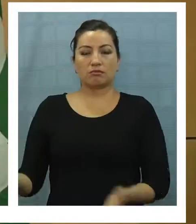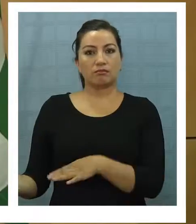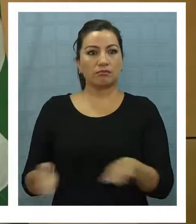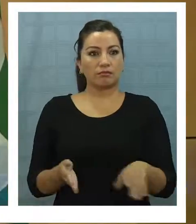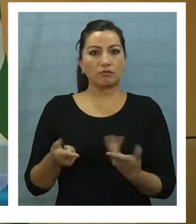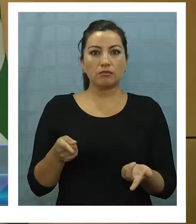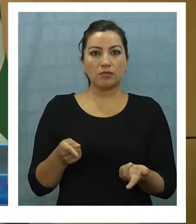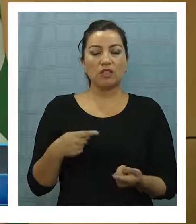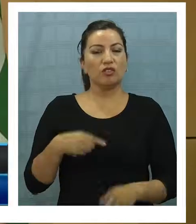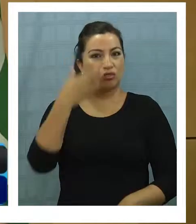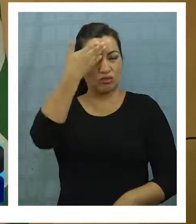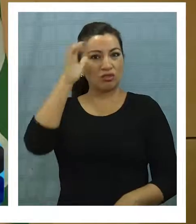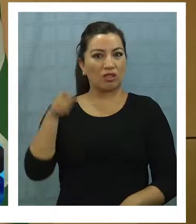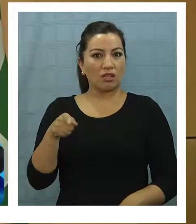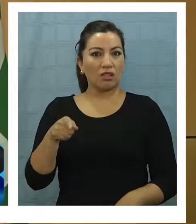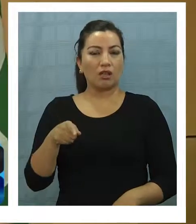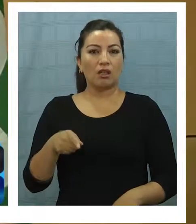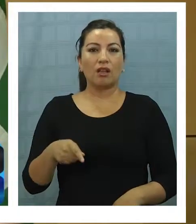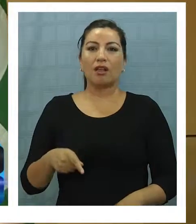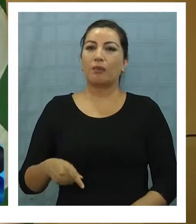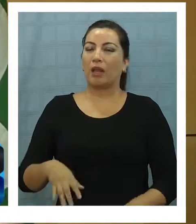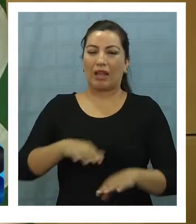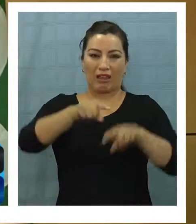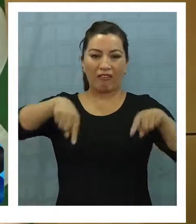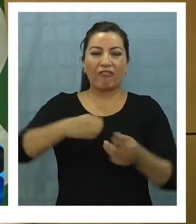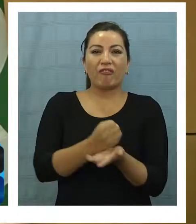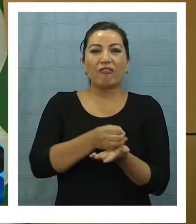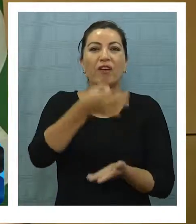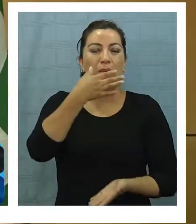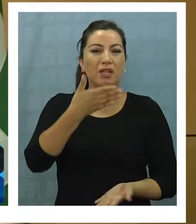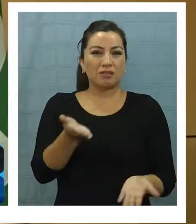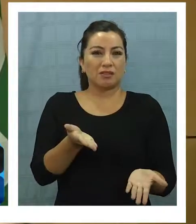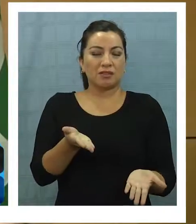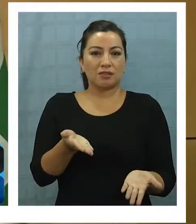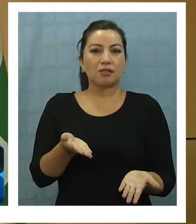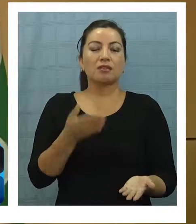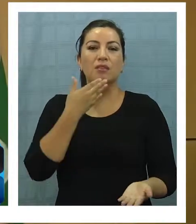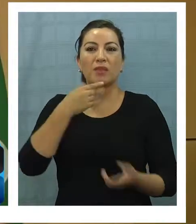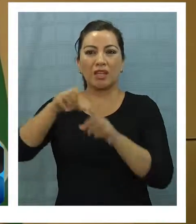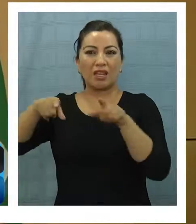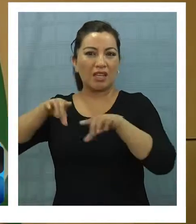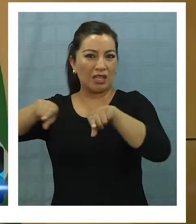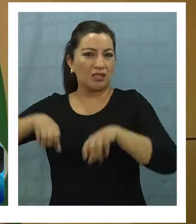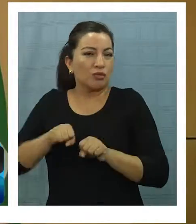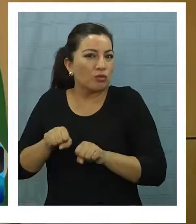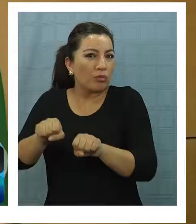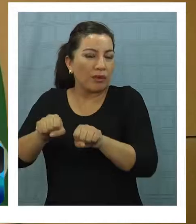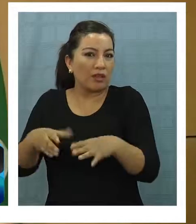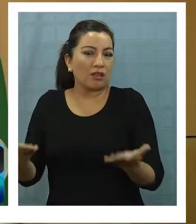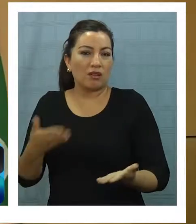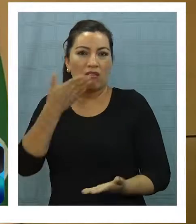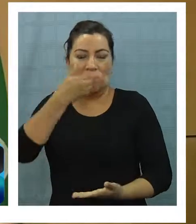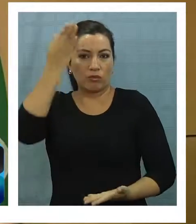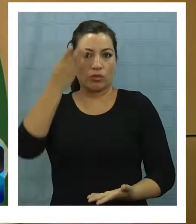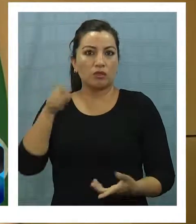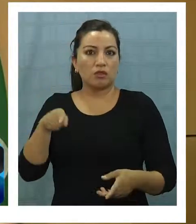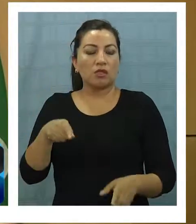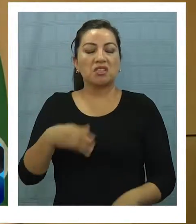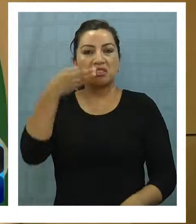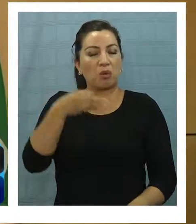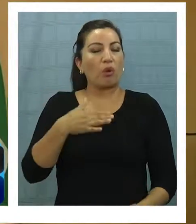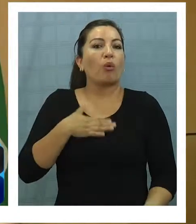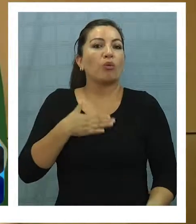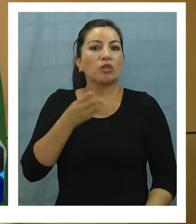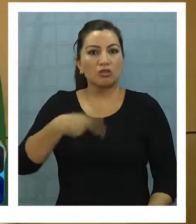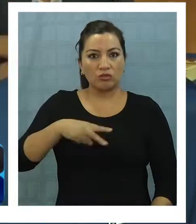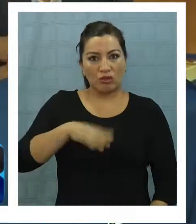Yo creo que evidentemente que a las grandes cadenas de farmacias, en el caso de las farmacias populares y de supermercados, en el caso del supermercado popular, seguramente no les gusta esto,